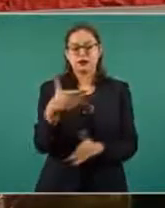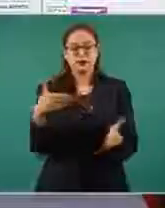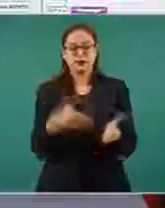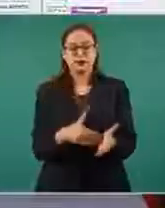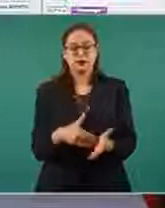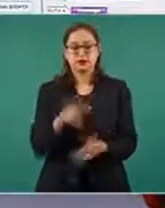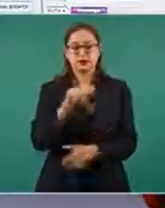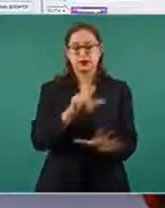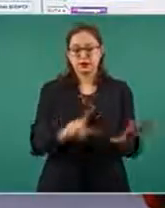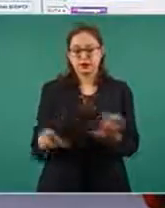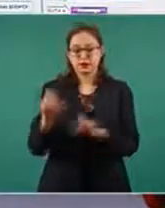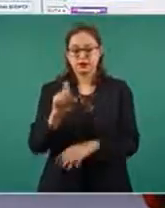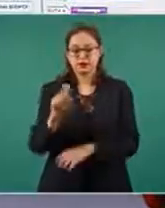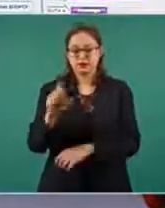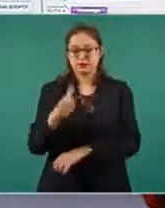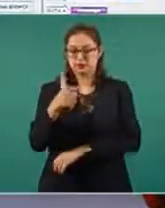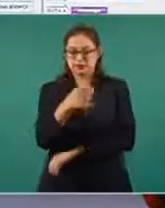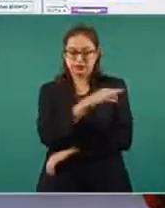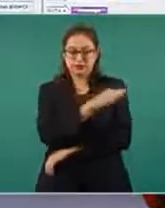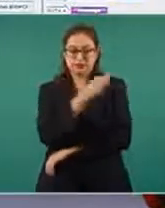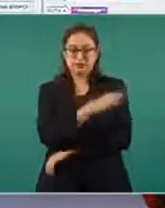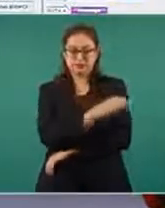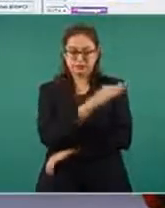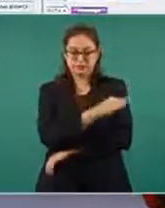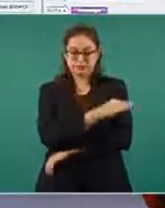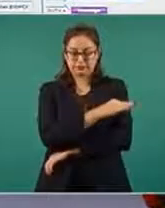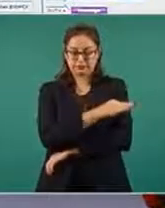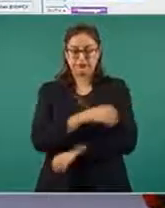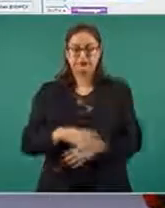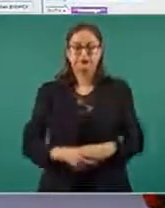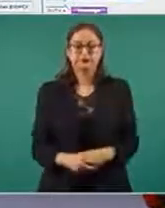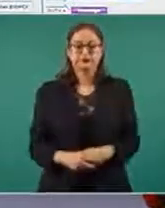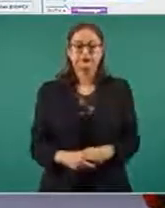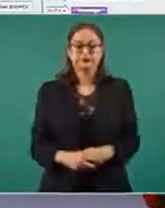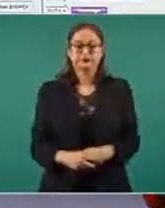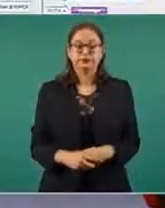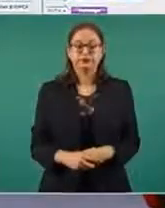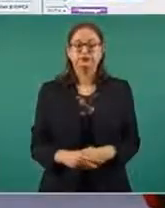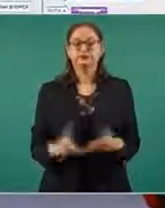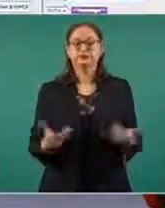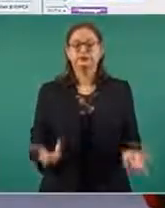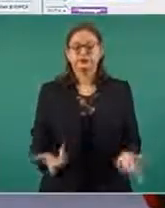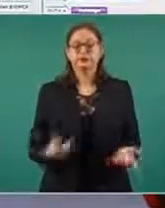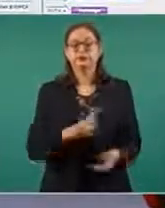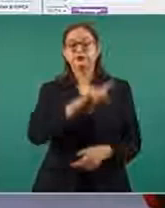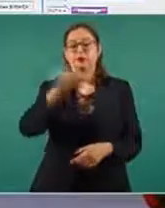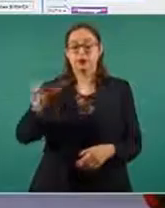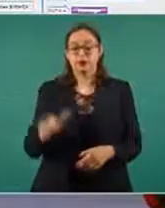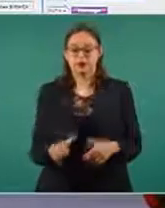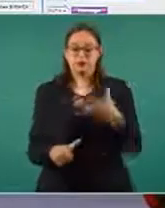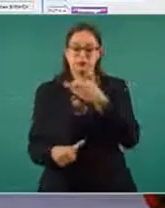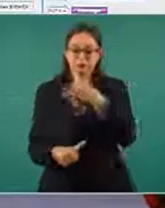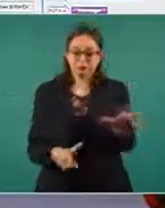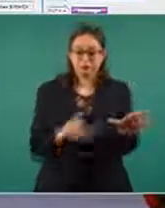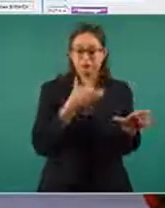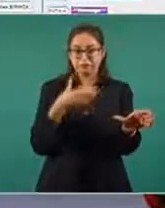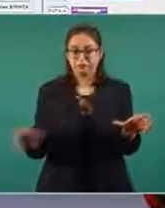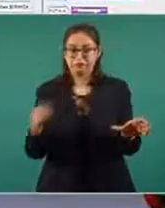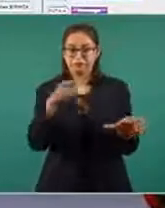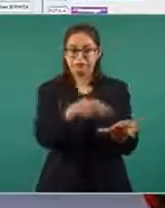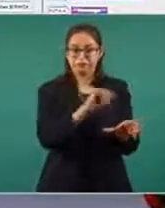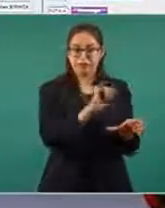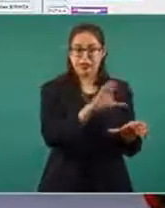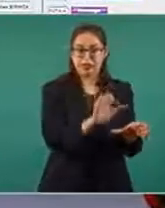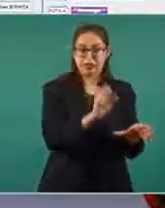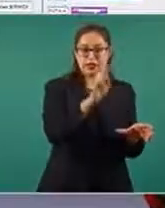.736 dosis. Estas fueron reorganizadas, notificadas en Incán y en Virmex